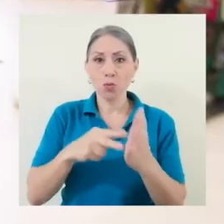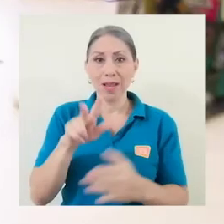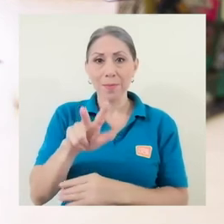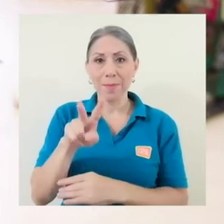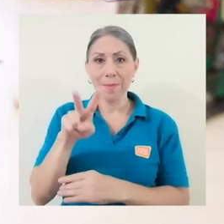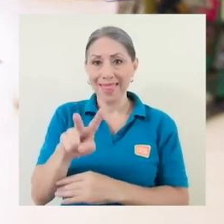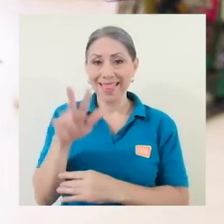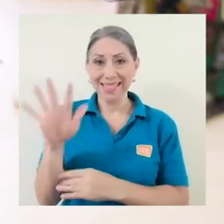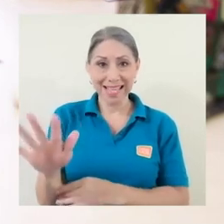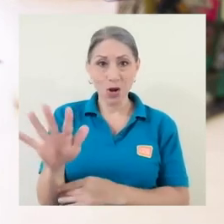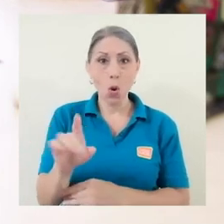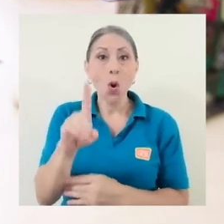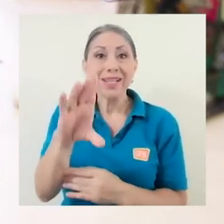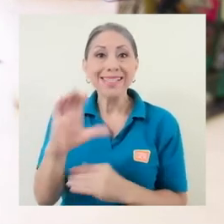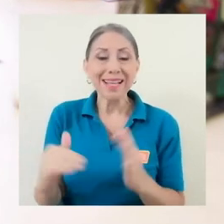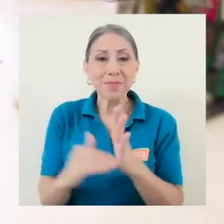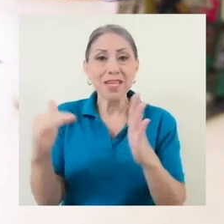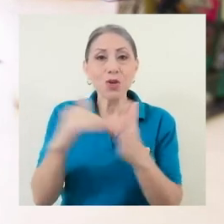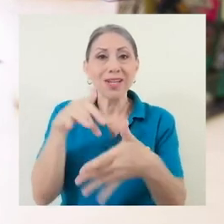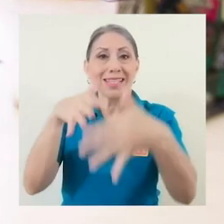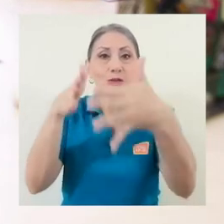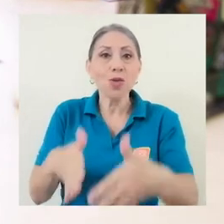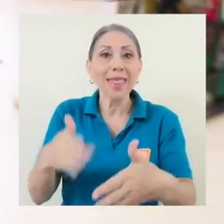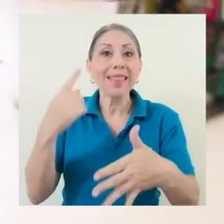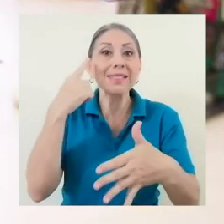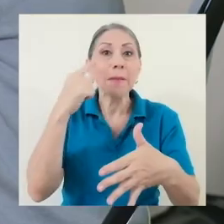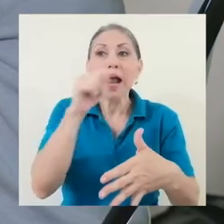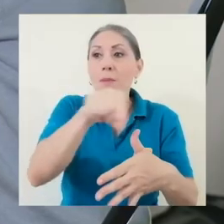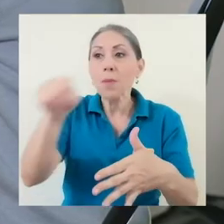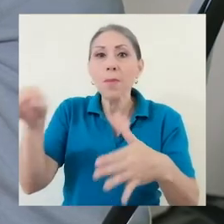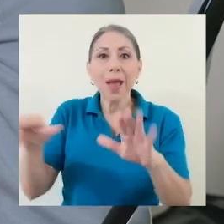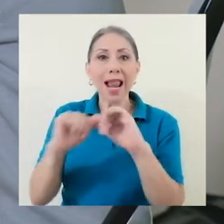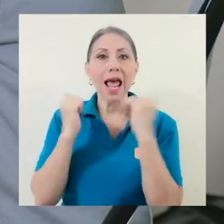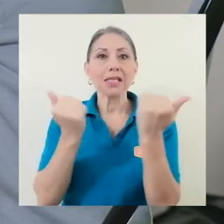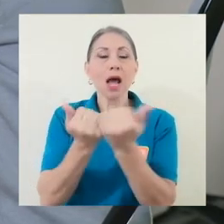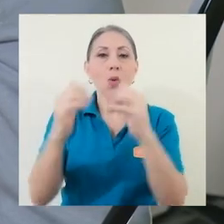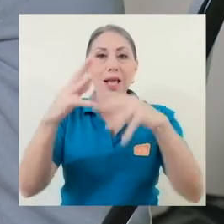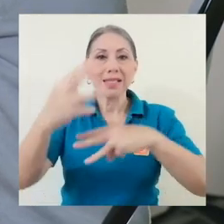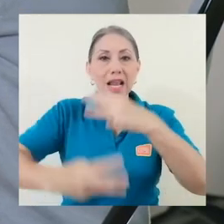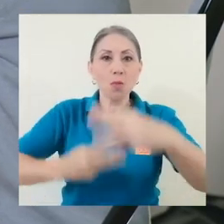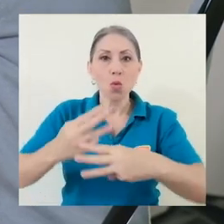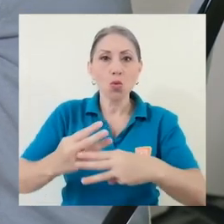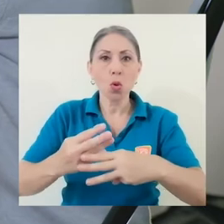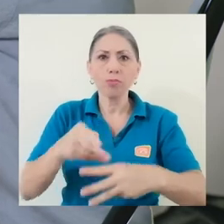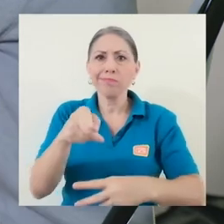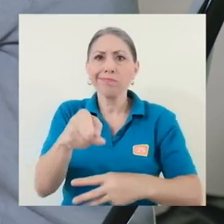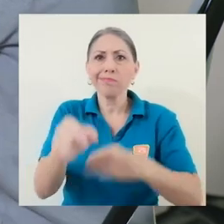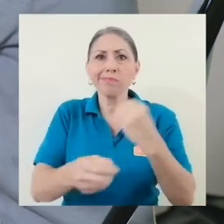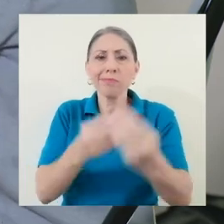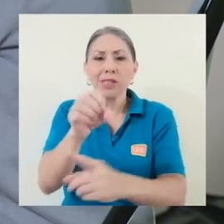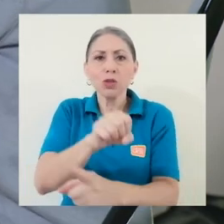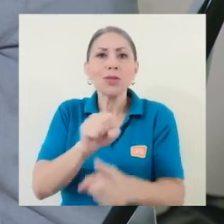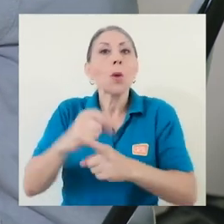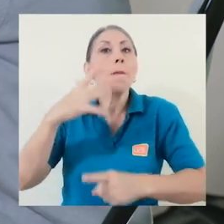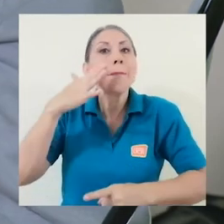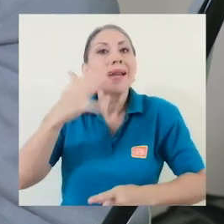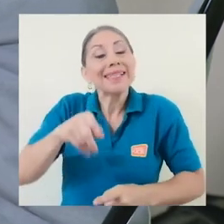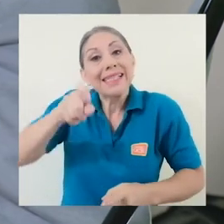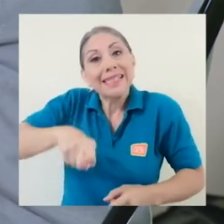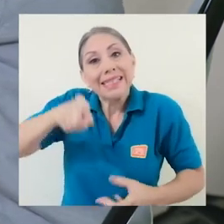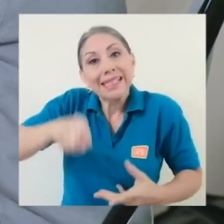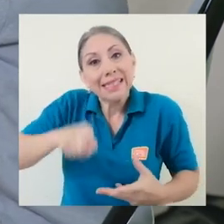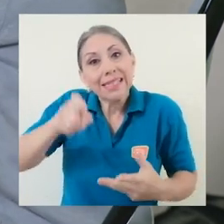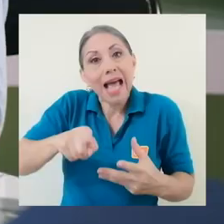millones de estudiantes para las aulas en el mundo. Y ante esta realidad, pareciera que será indispensable la